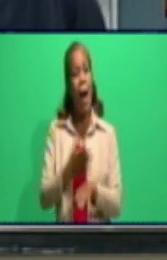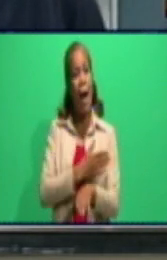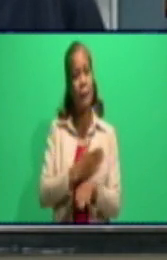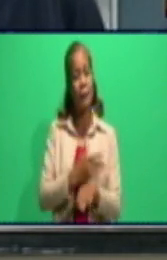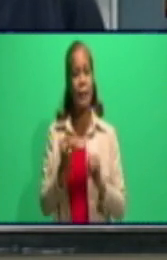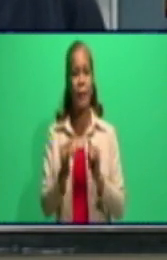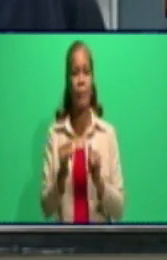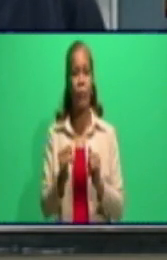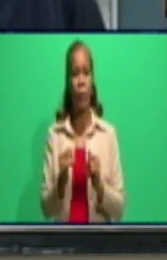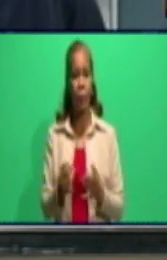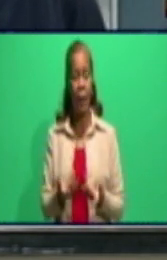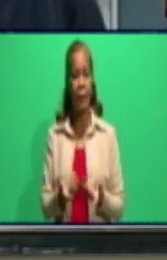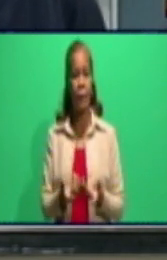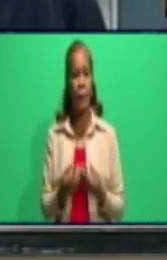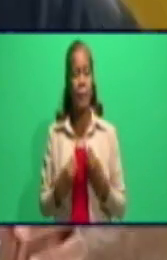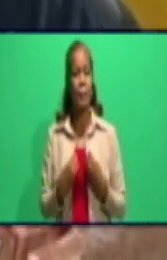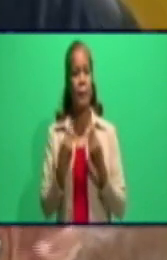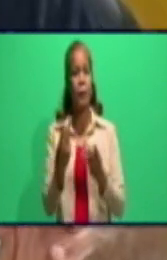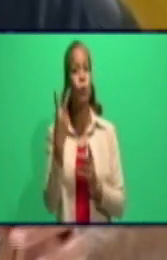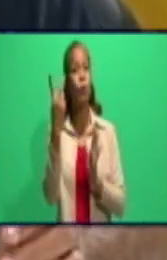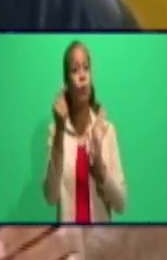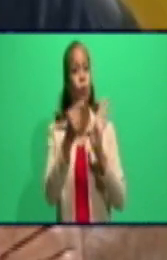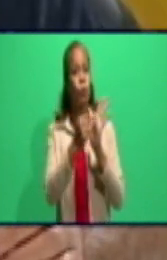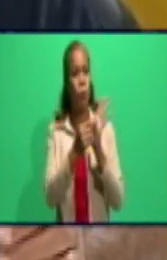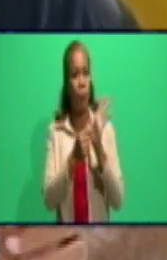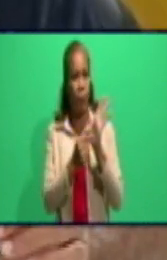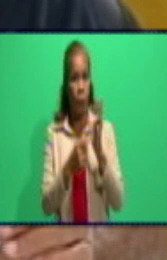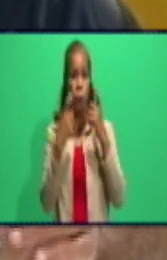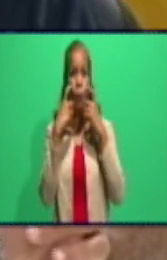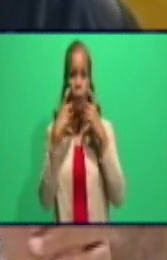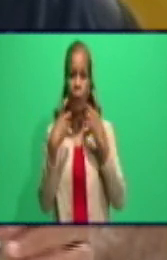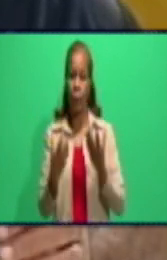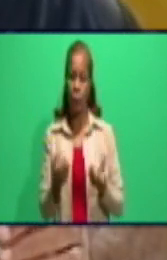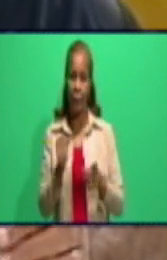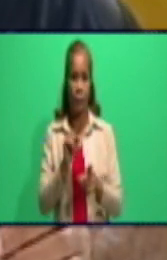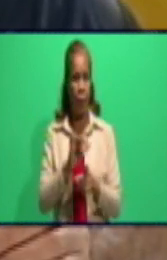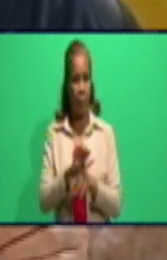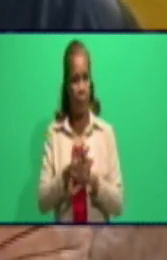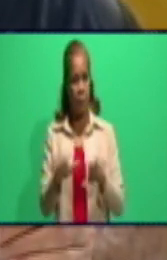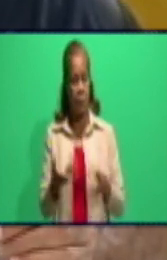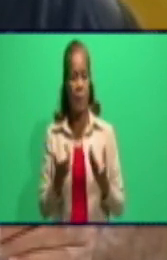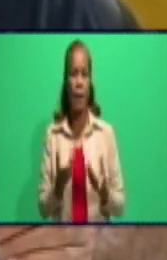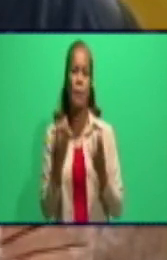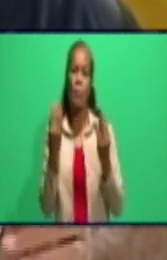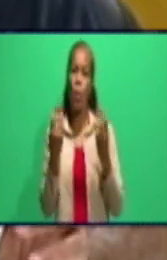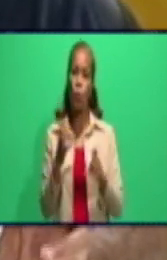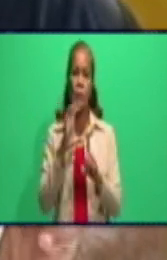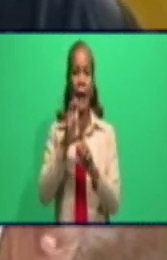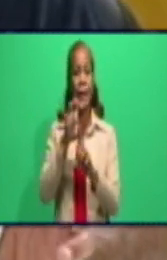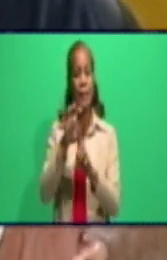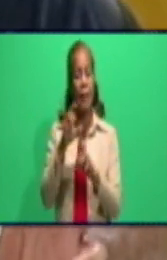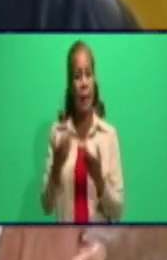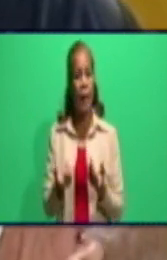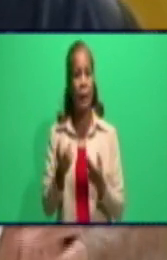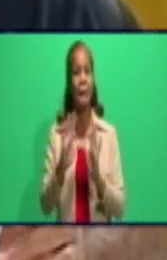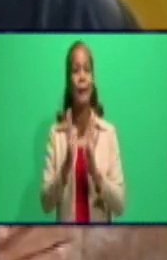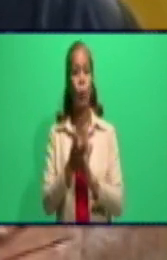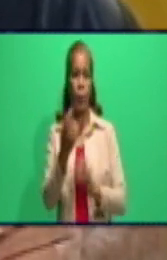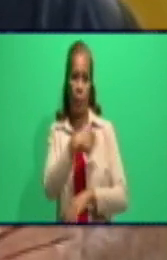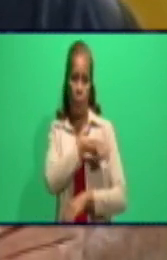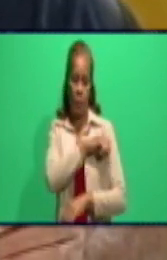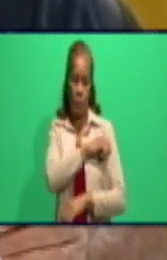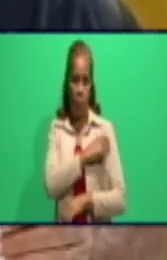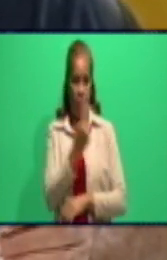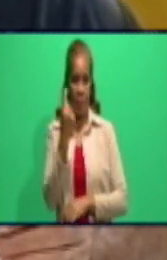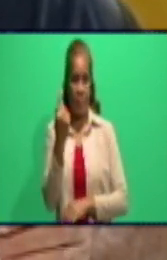queríamos brindar dos elementos que a nuestros juicios son importantes a partir de las quejas de la población. Primero, bueno, una indicación que